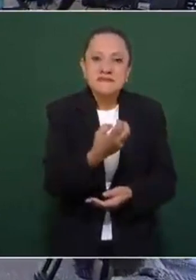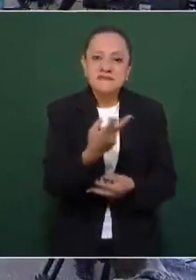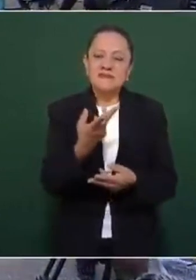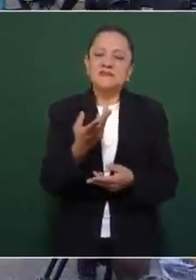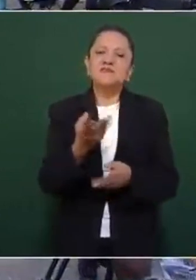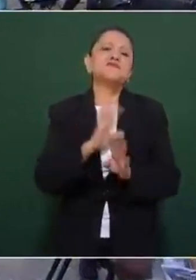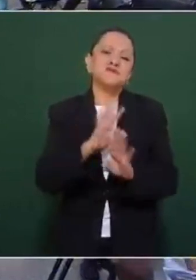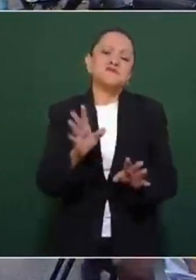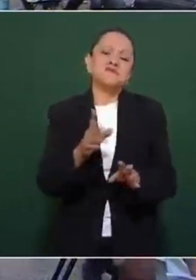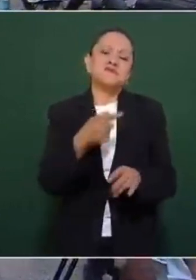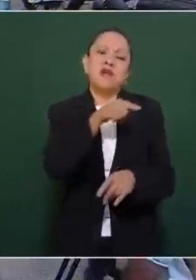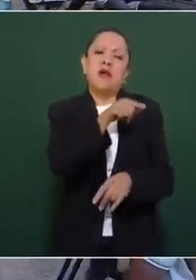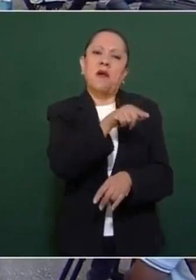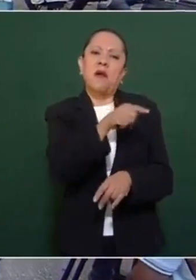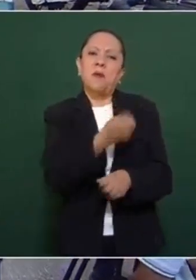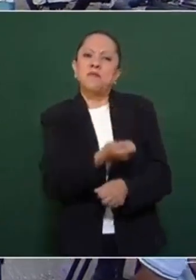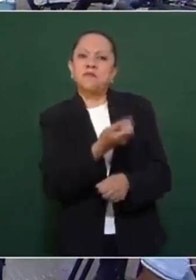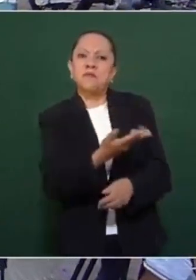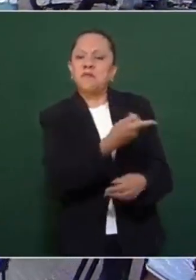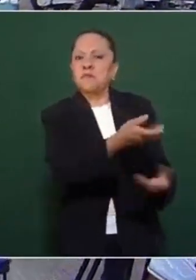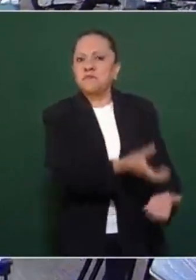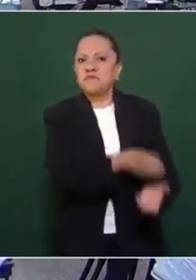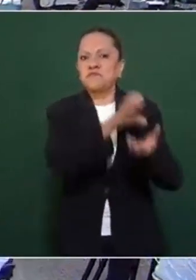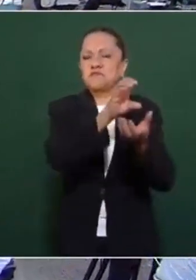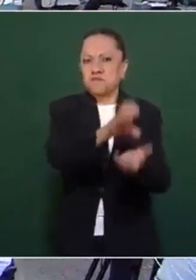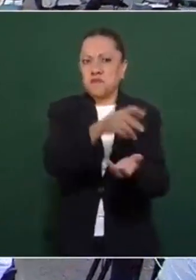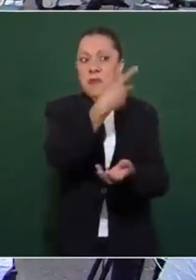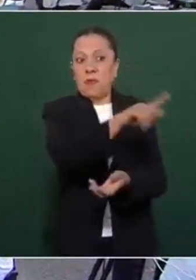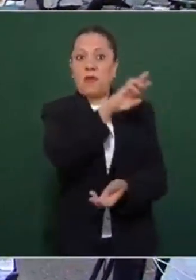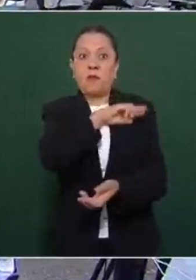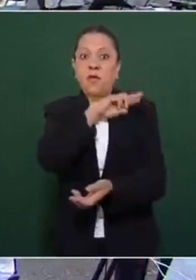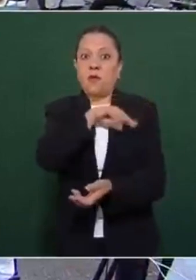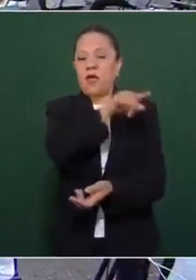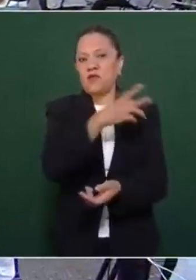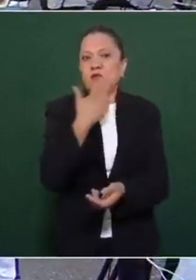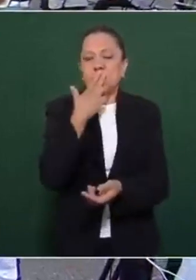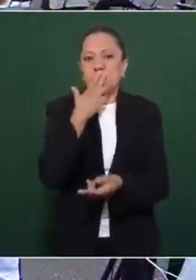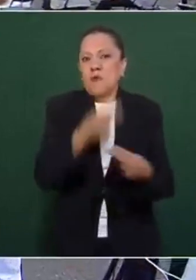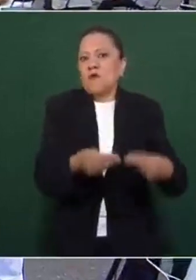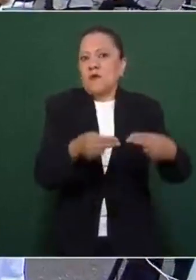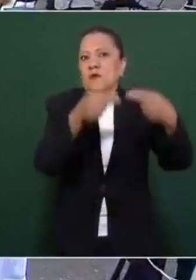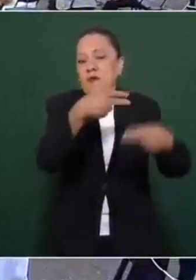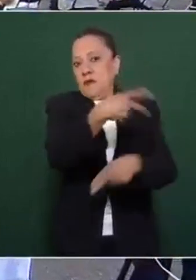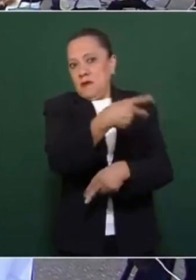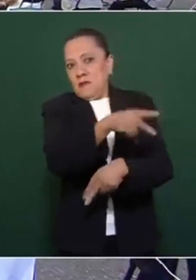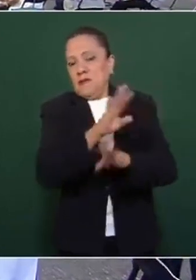destinado al sector privado a los particulares